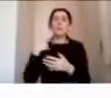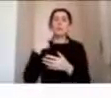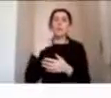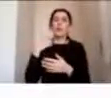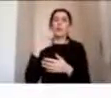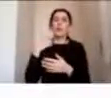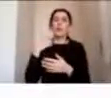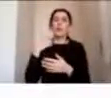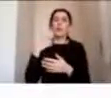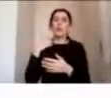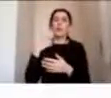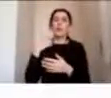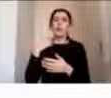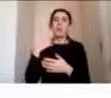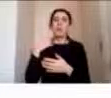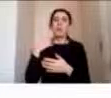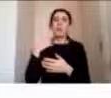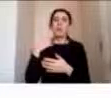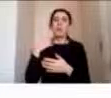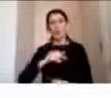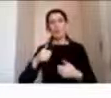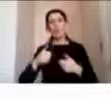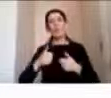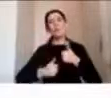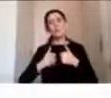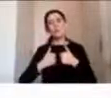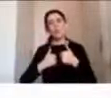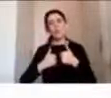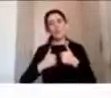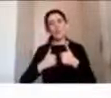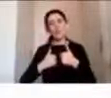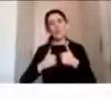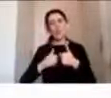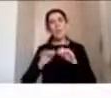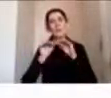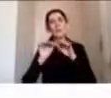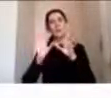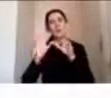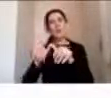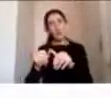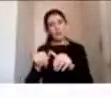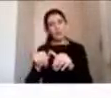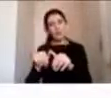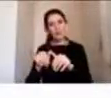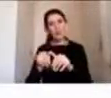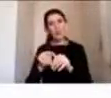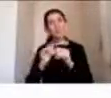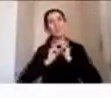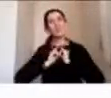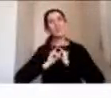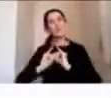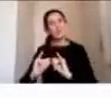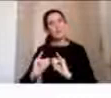profesionales orientar y apoyar a las familias en otros aspectos que muchas veces se olvidan o se dejan de lado